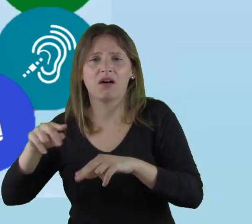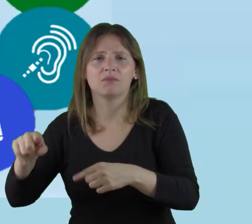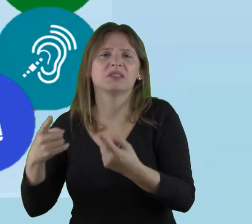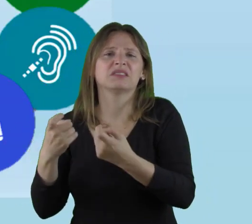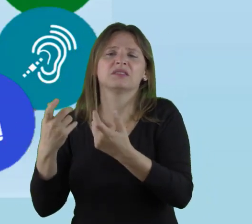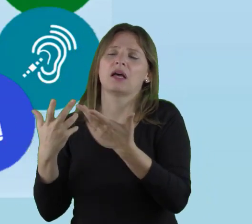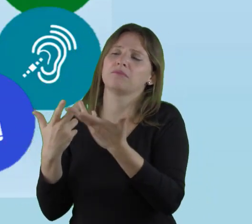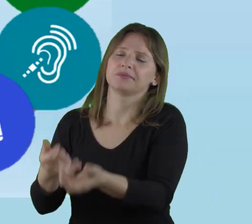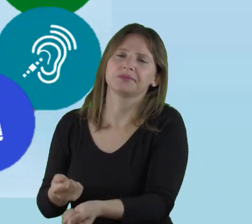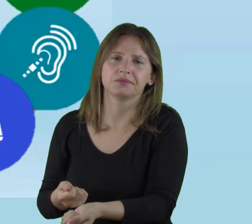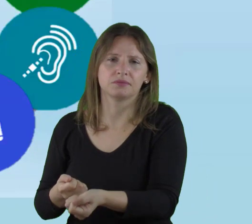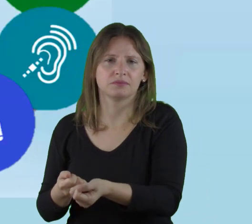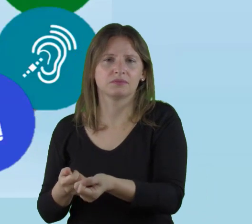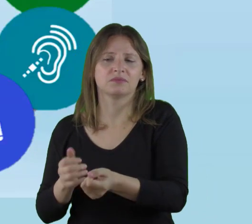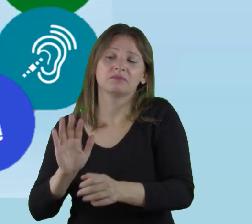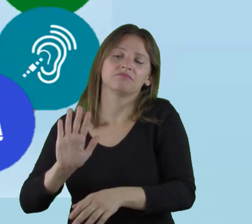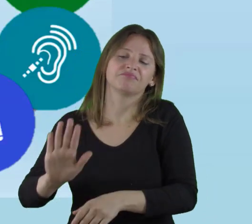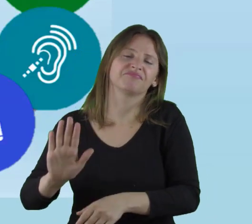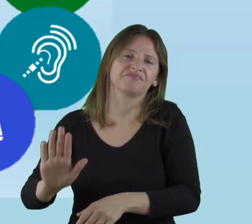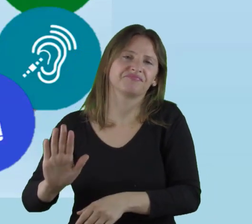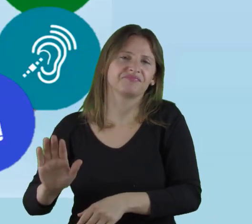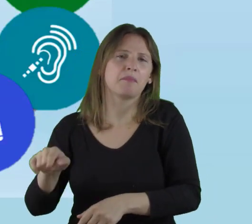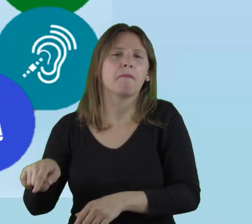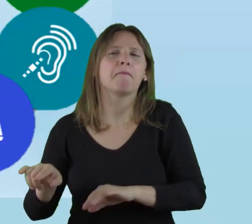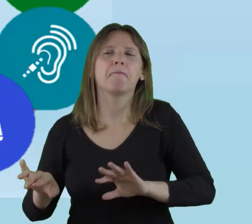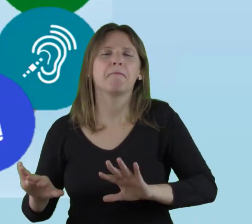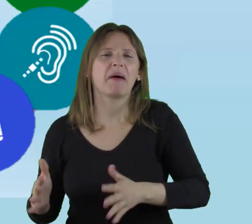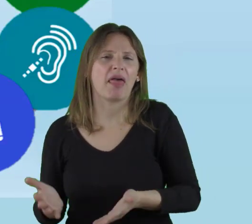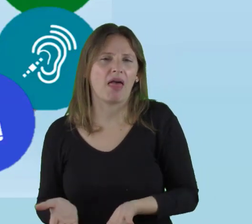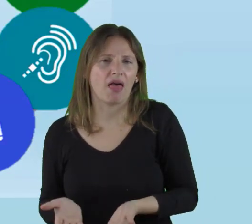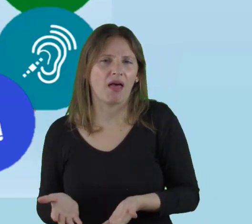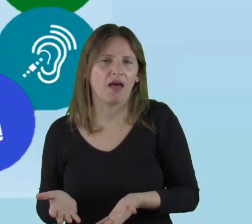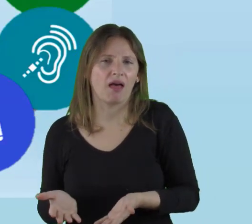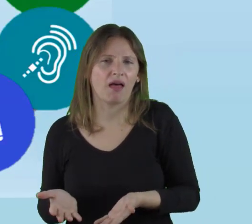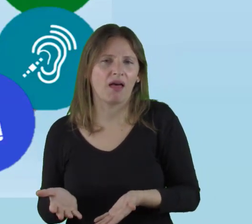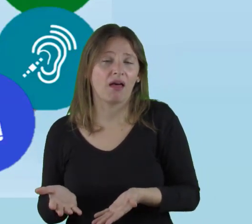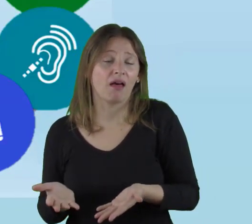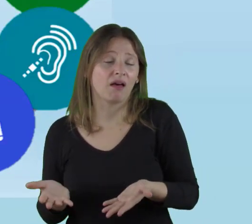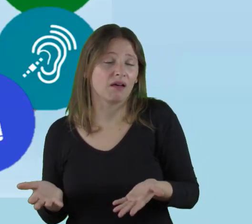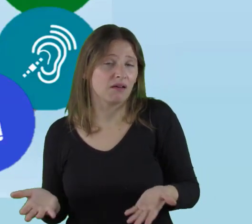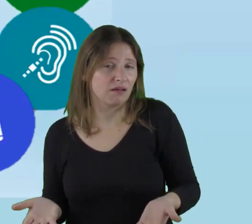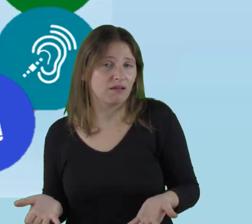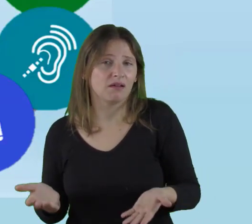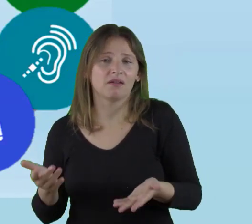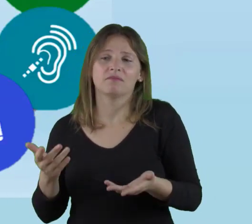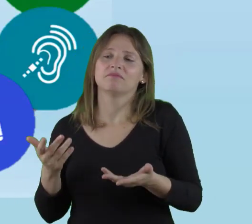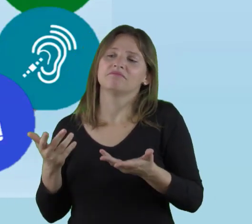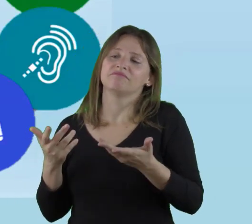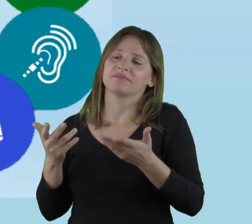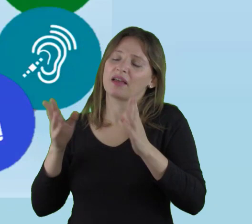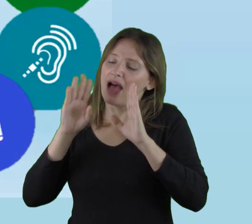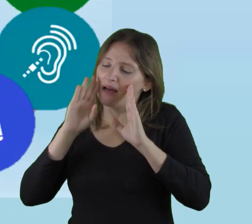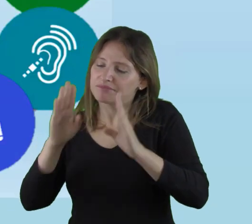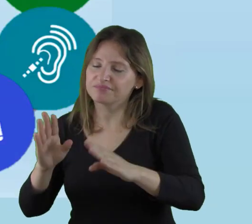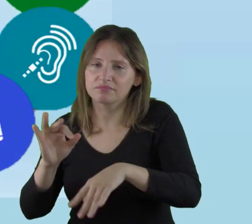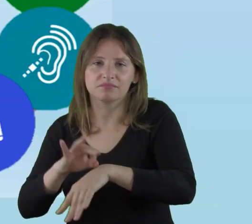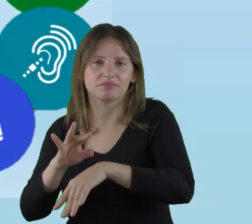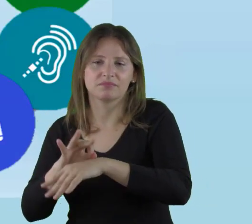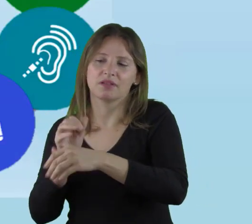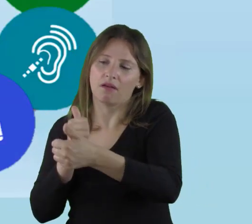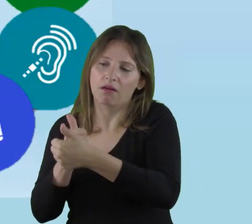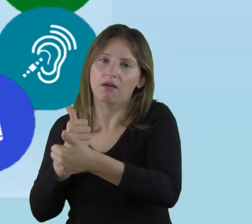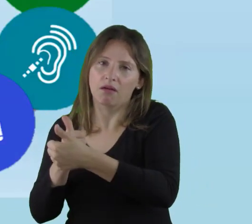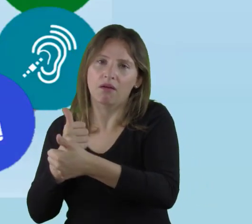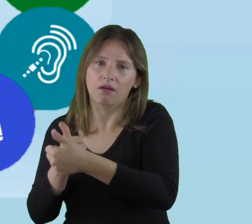que deben ser atendidos y que están ahí para recibir atención